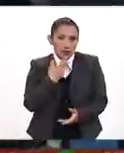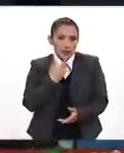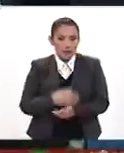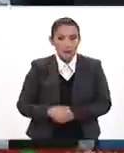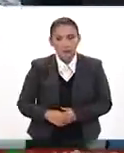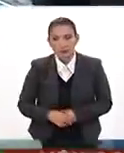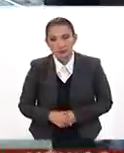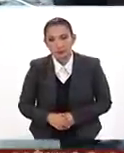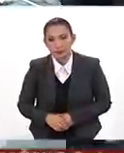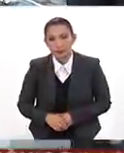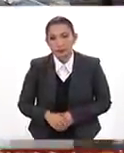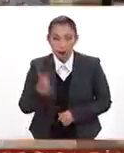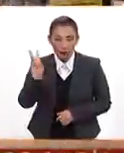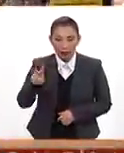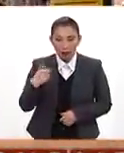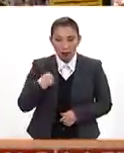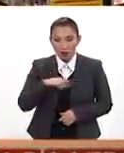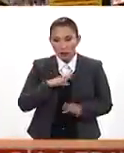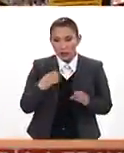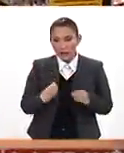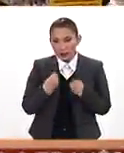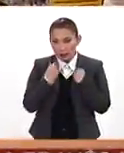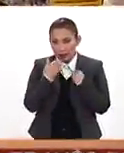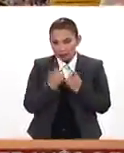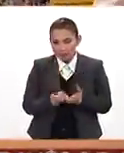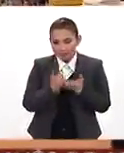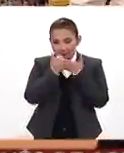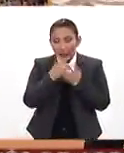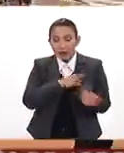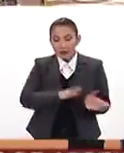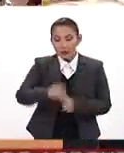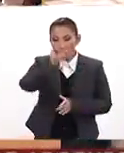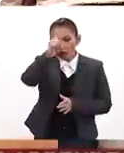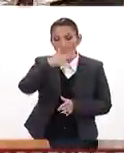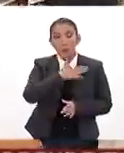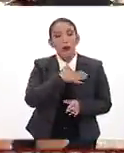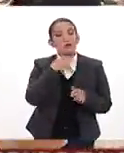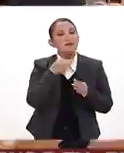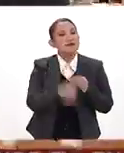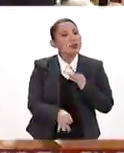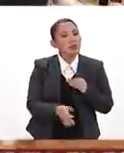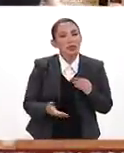persona. Así es, a nuestra calidad de vida. Y regresando al tema del buen fin,